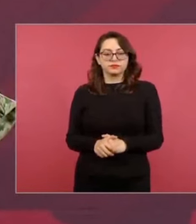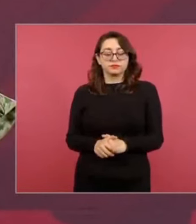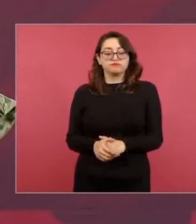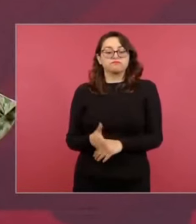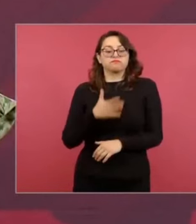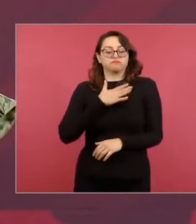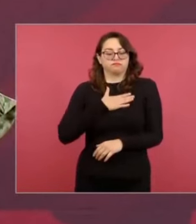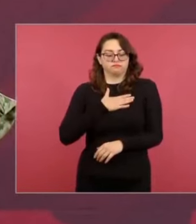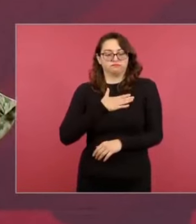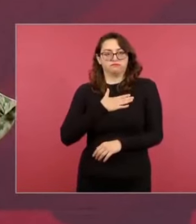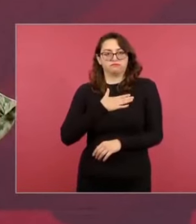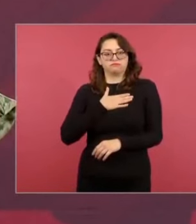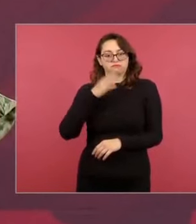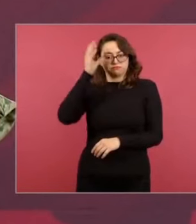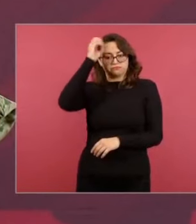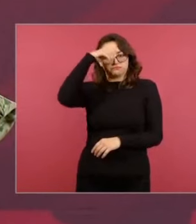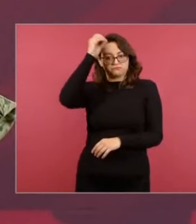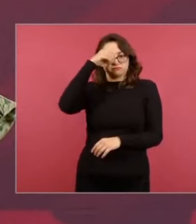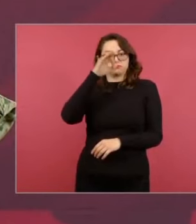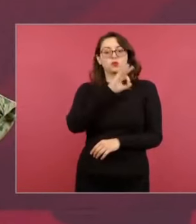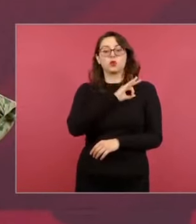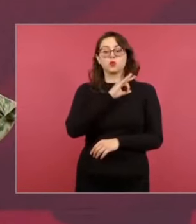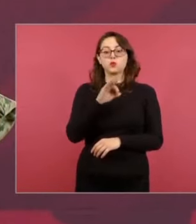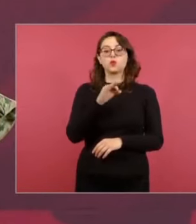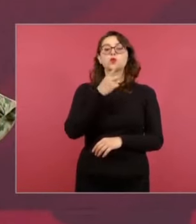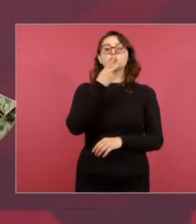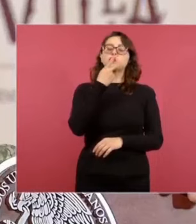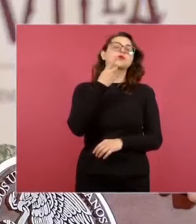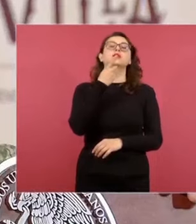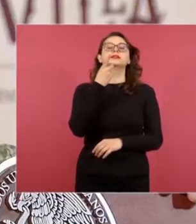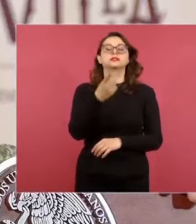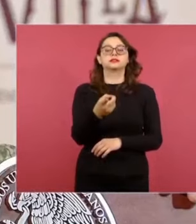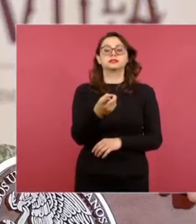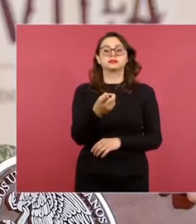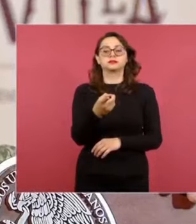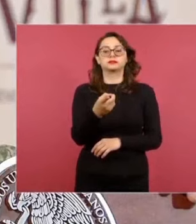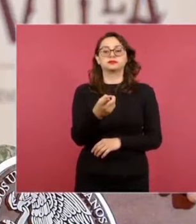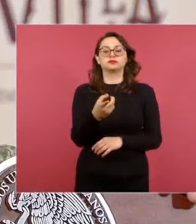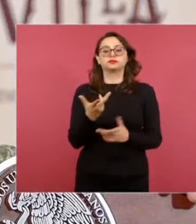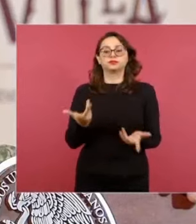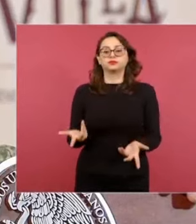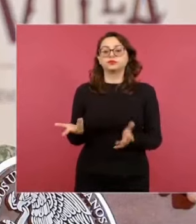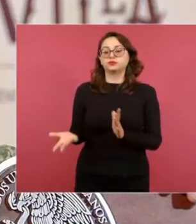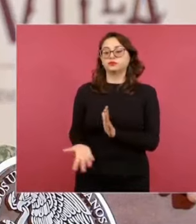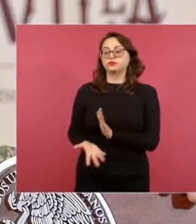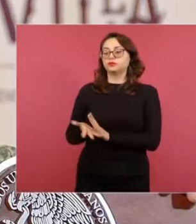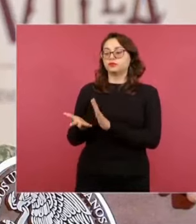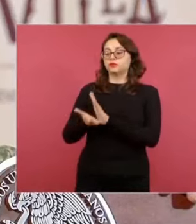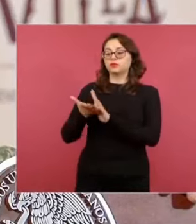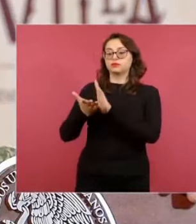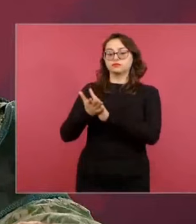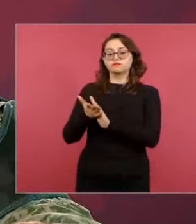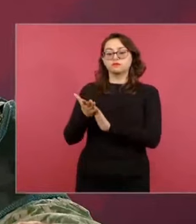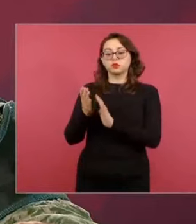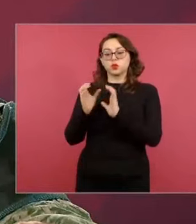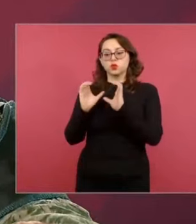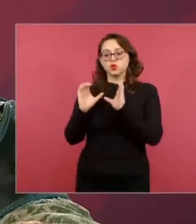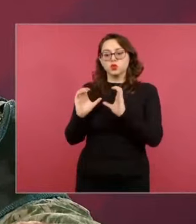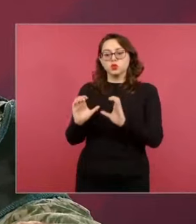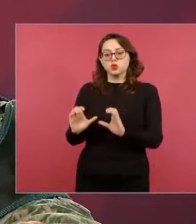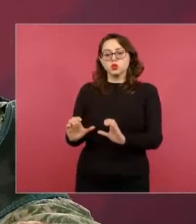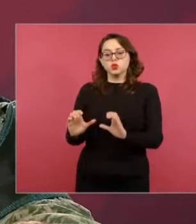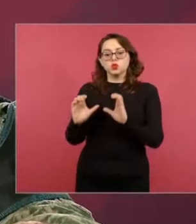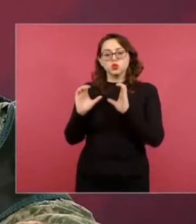personal puedo manifestarles a ustedes de que la etapa constructiva se está haciendo con mucho cuidado,